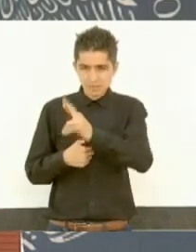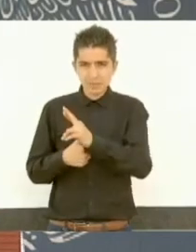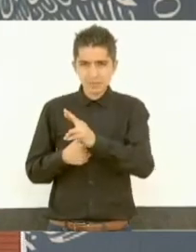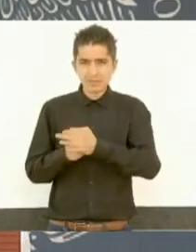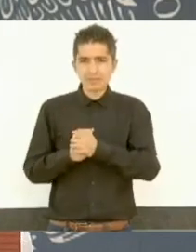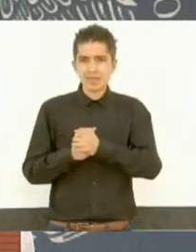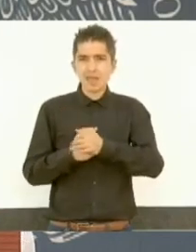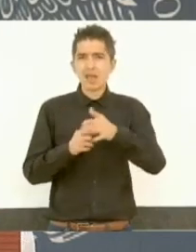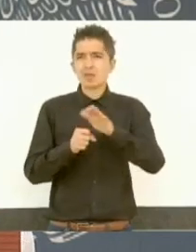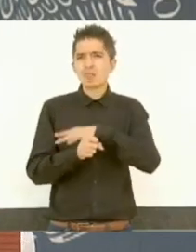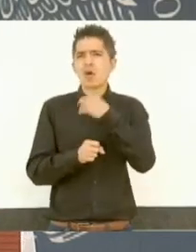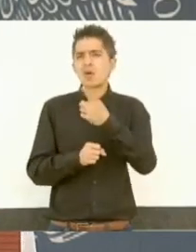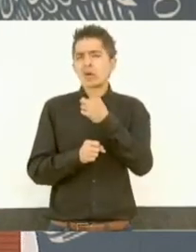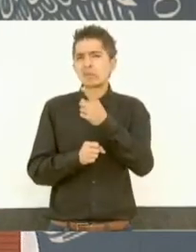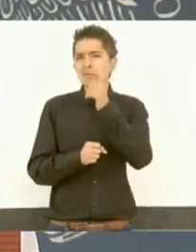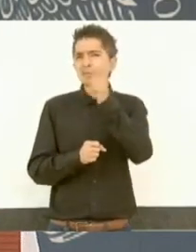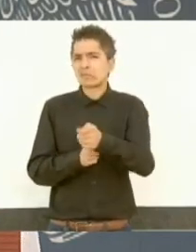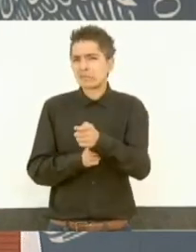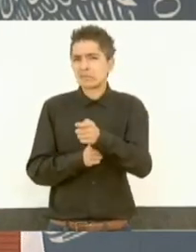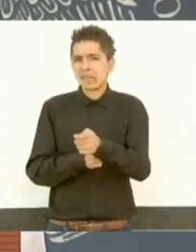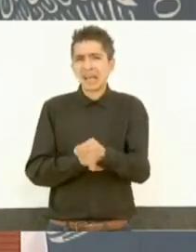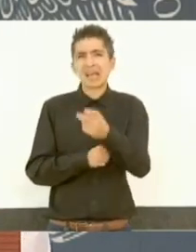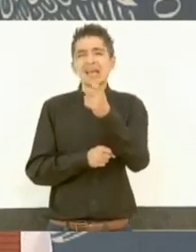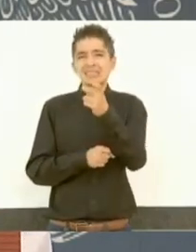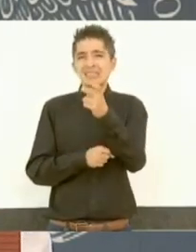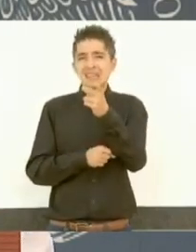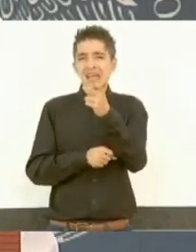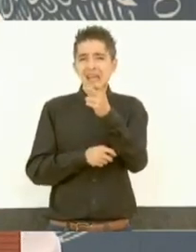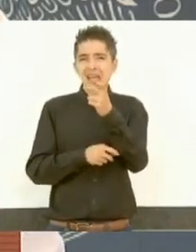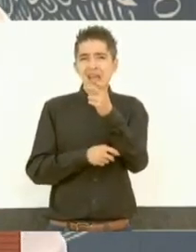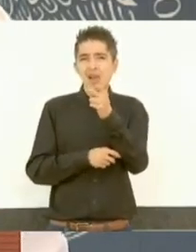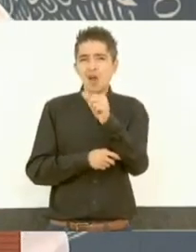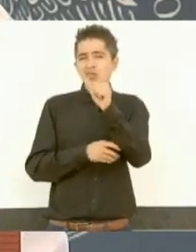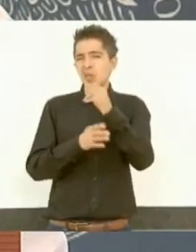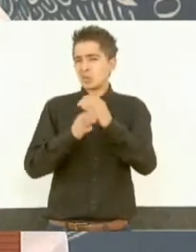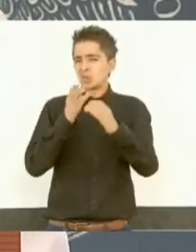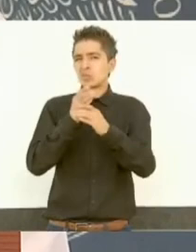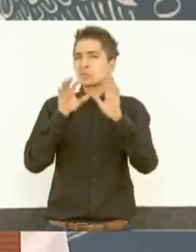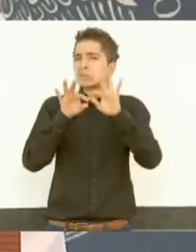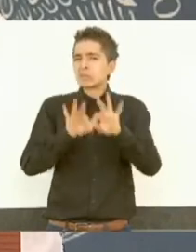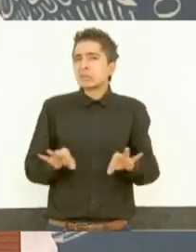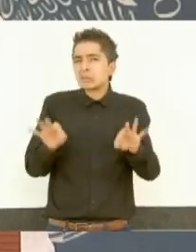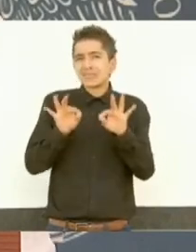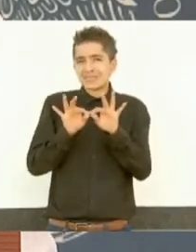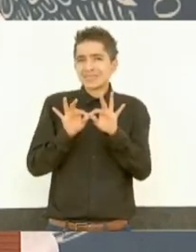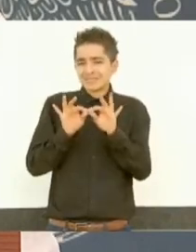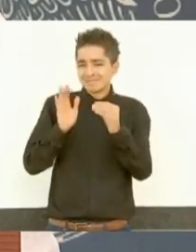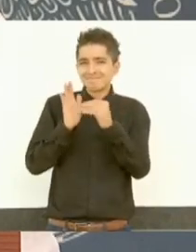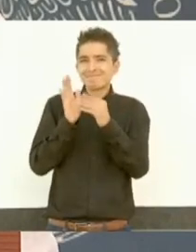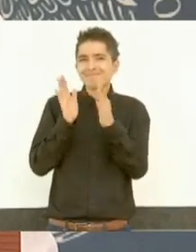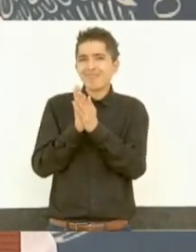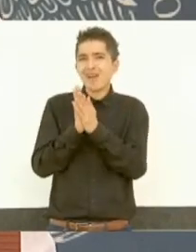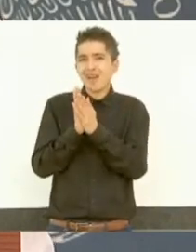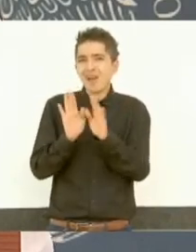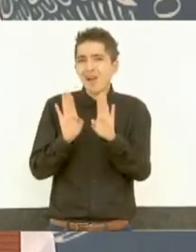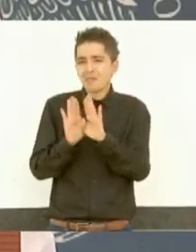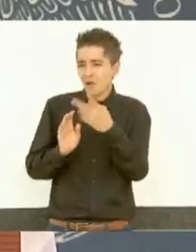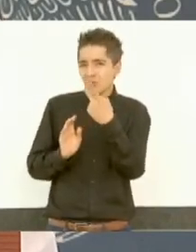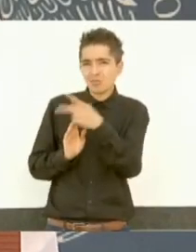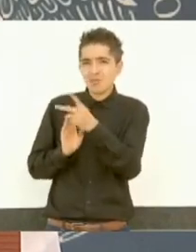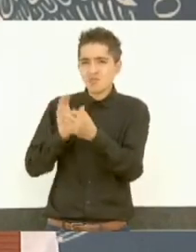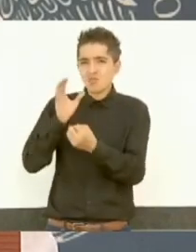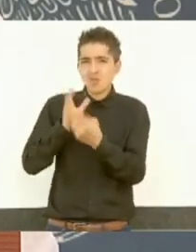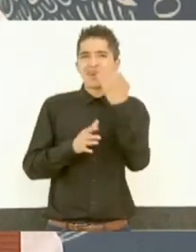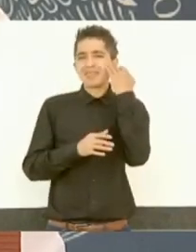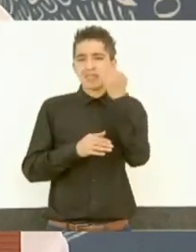esa es otra peculiaridad, es otro distintivo. De los